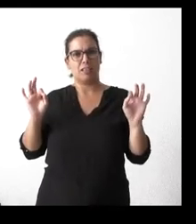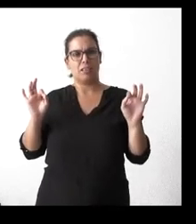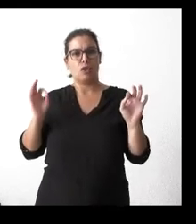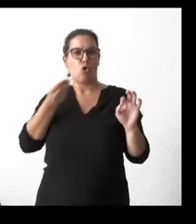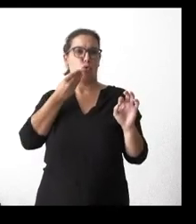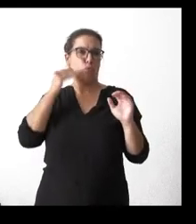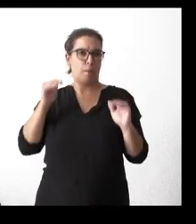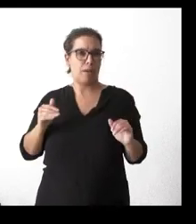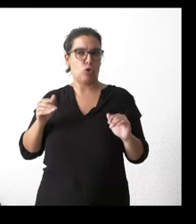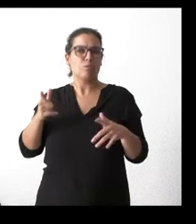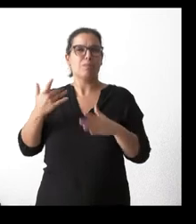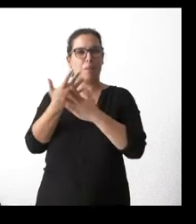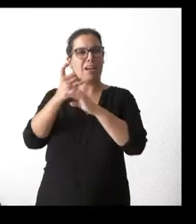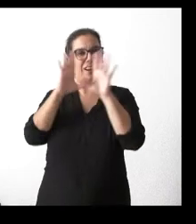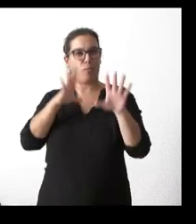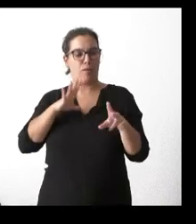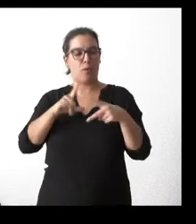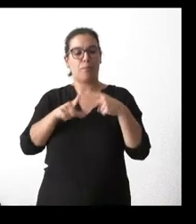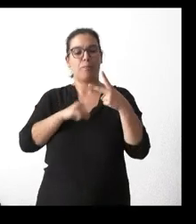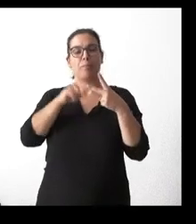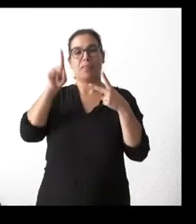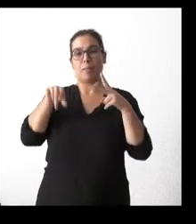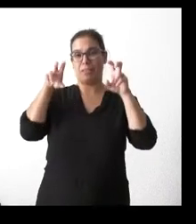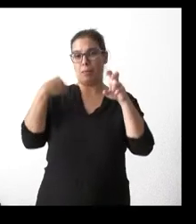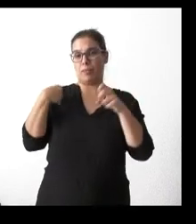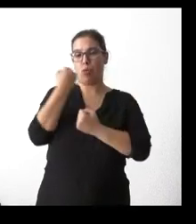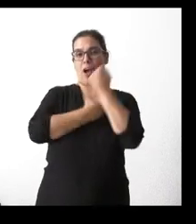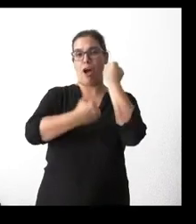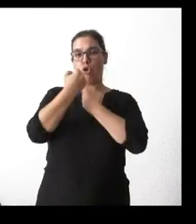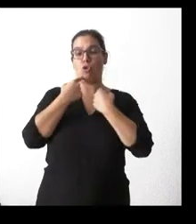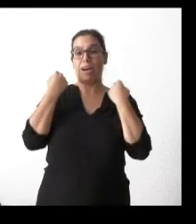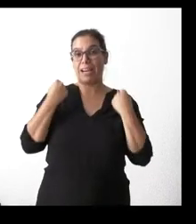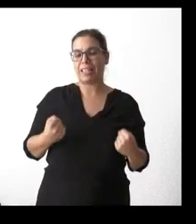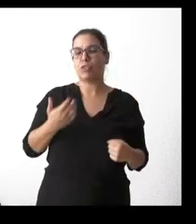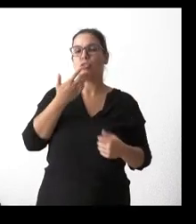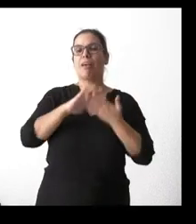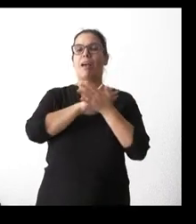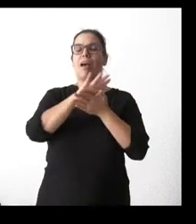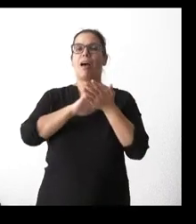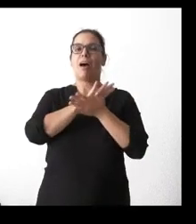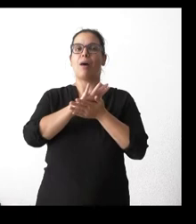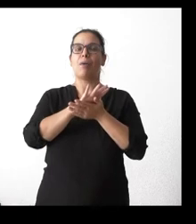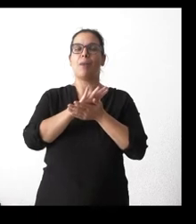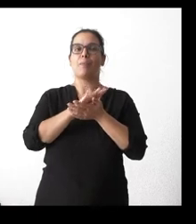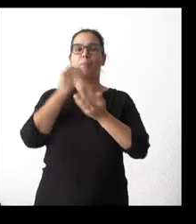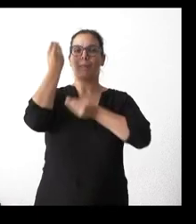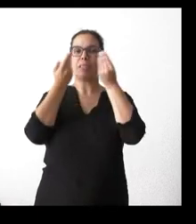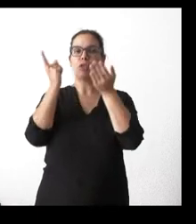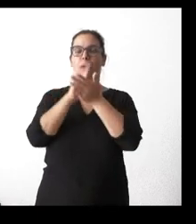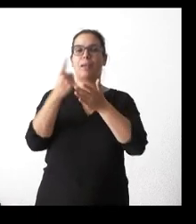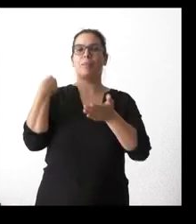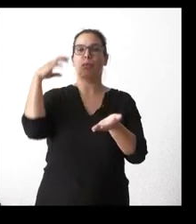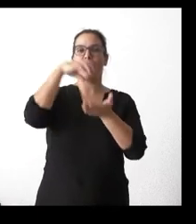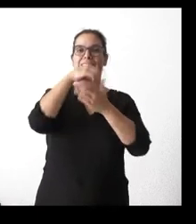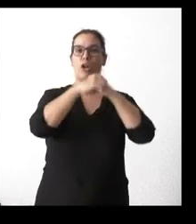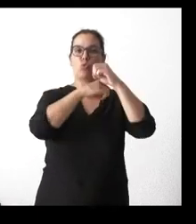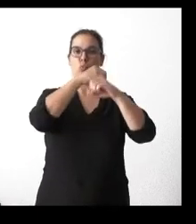Eso me gustaría si me lo puede aclarar. Y también sobre el ahorro energético, cuando se habla de replantear el tema de las nucleares, de esa petición